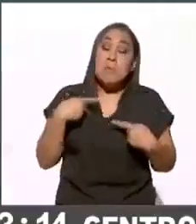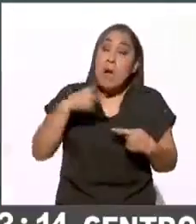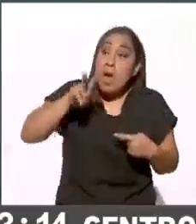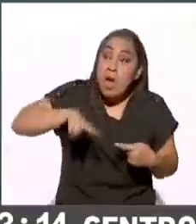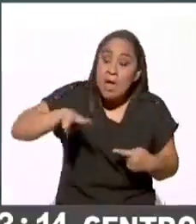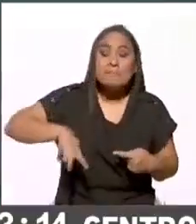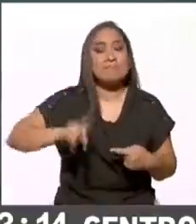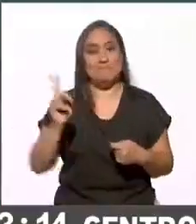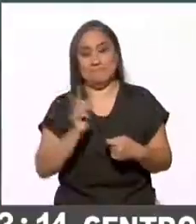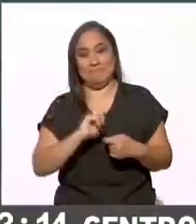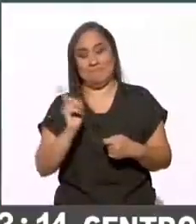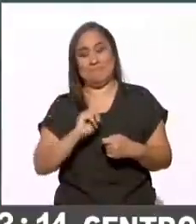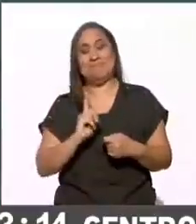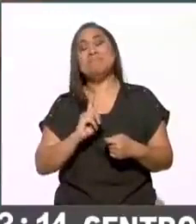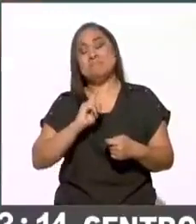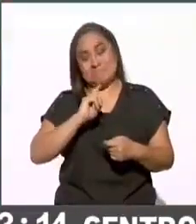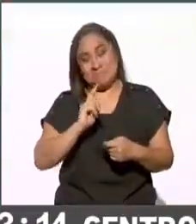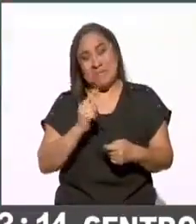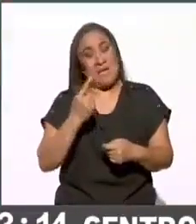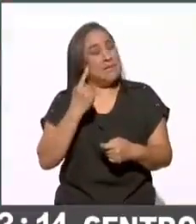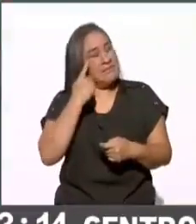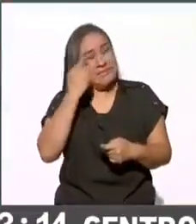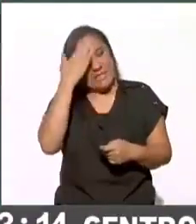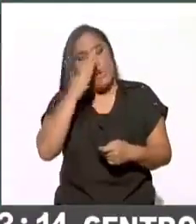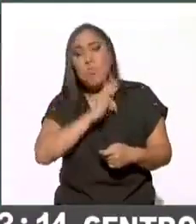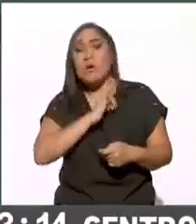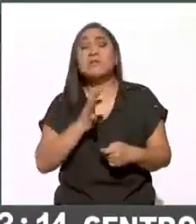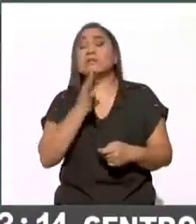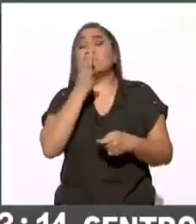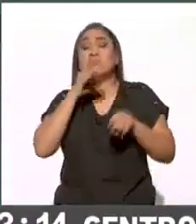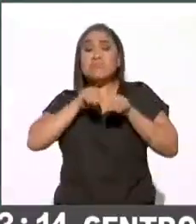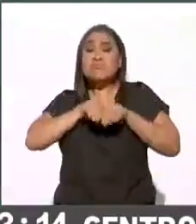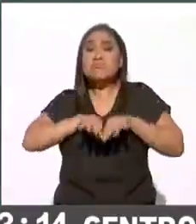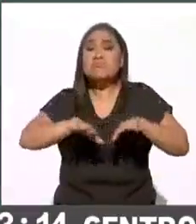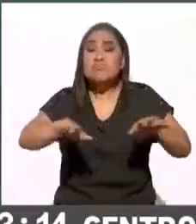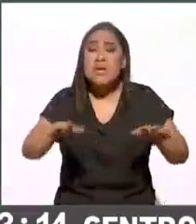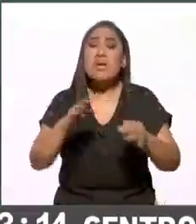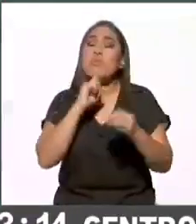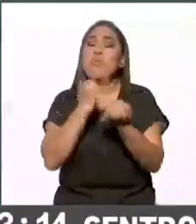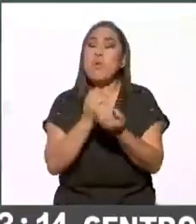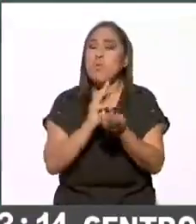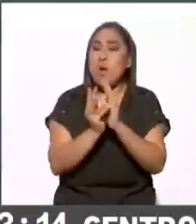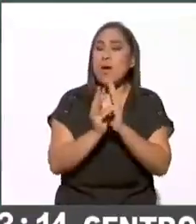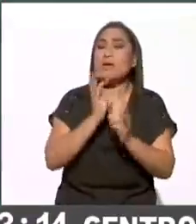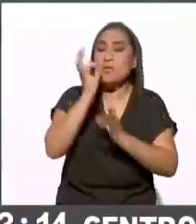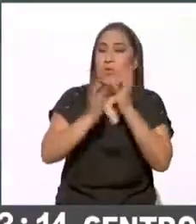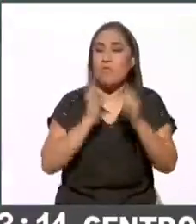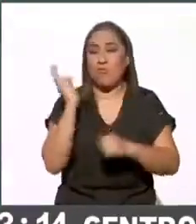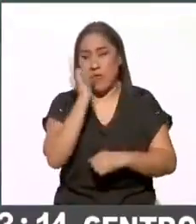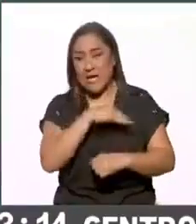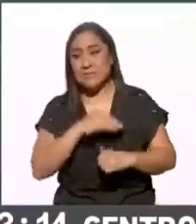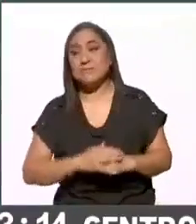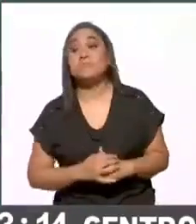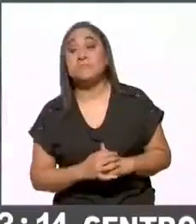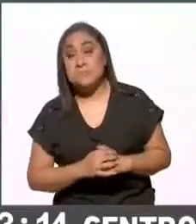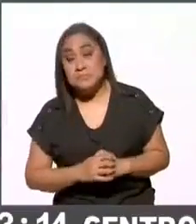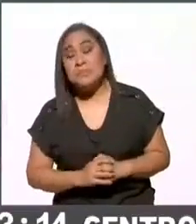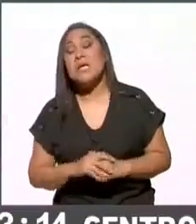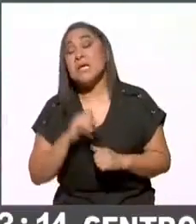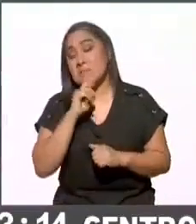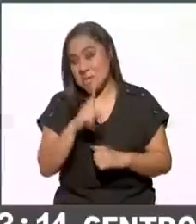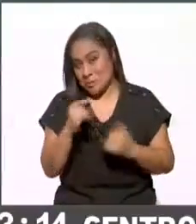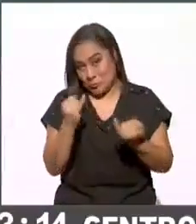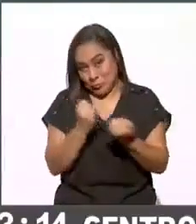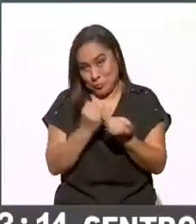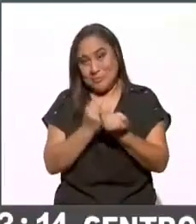información que circula con tanta facilidad por las redes sociales y por el WhatsApp también, ¿no? Además, destacar también el